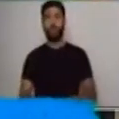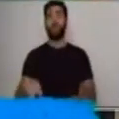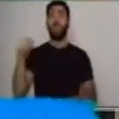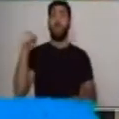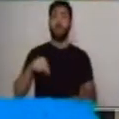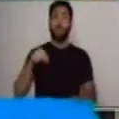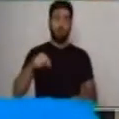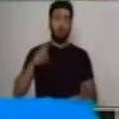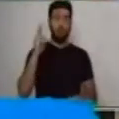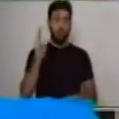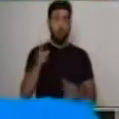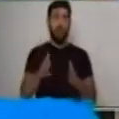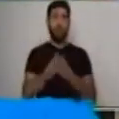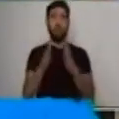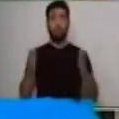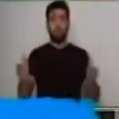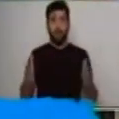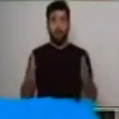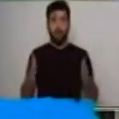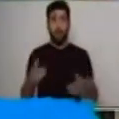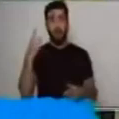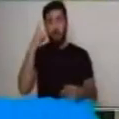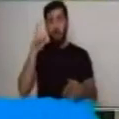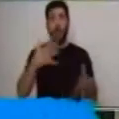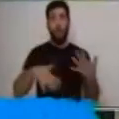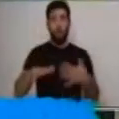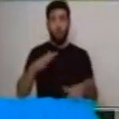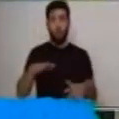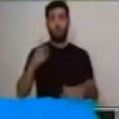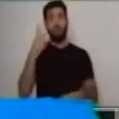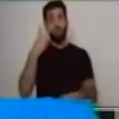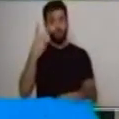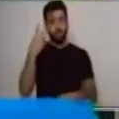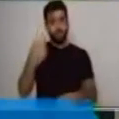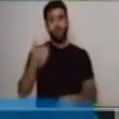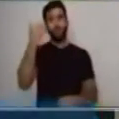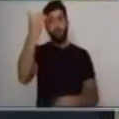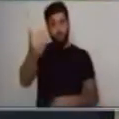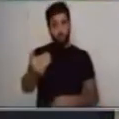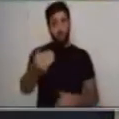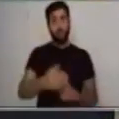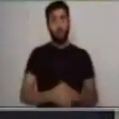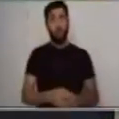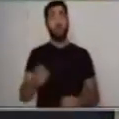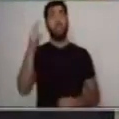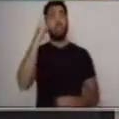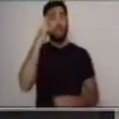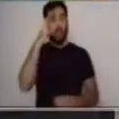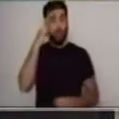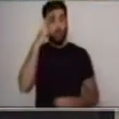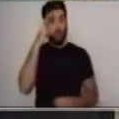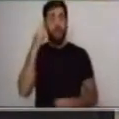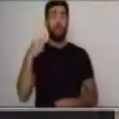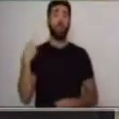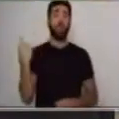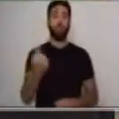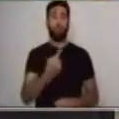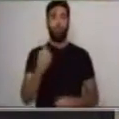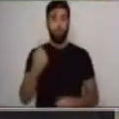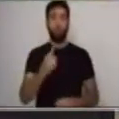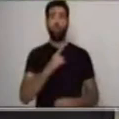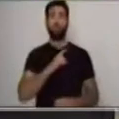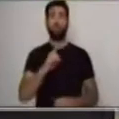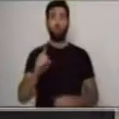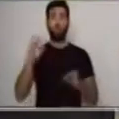siempre será un espacio de encuentro. Los esperamos en el próximo programa. Y recuerden que todos somos